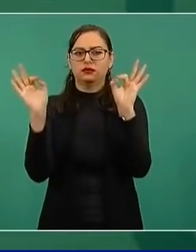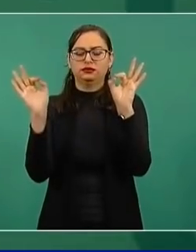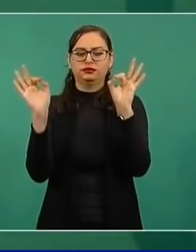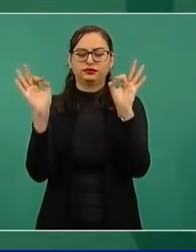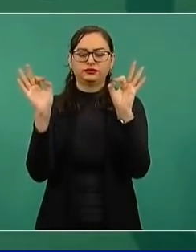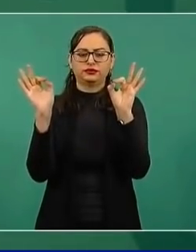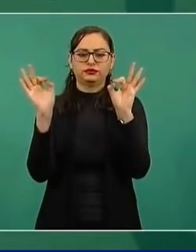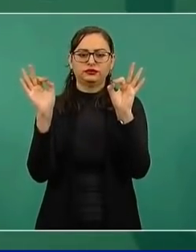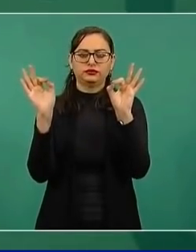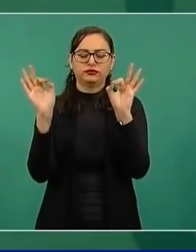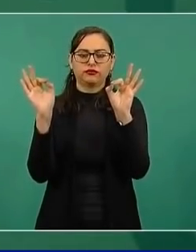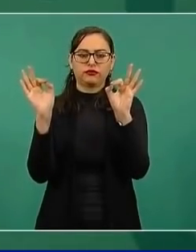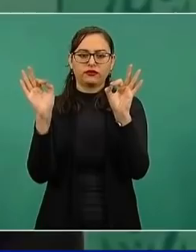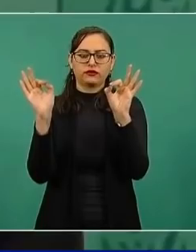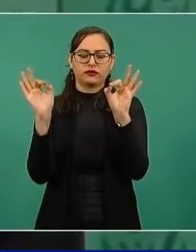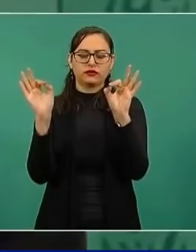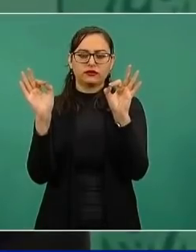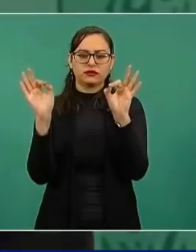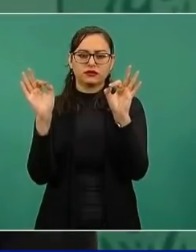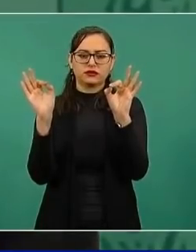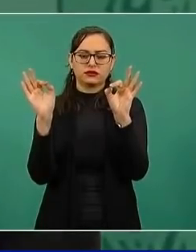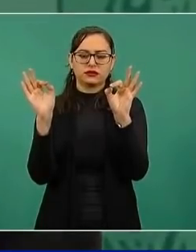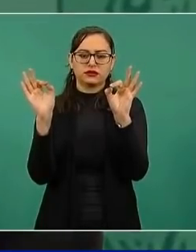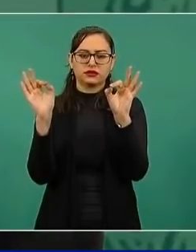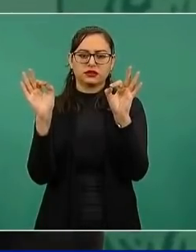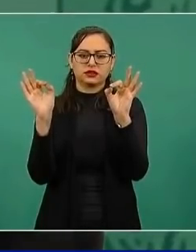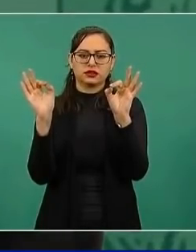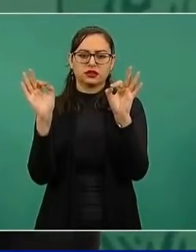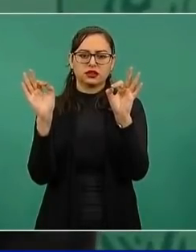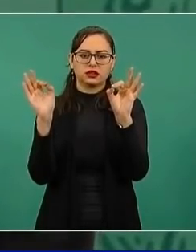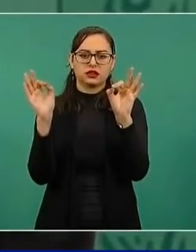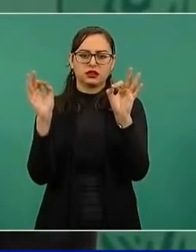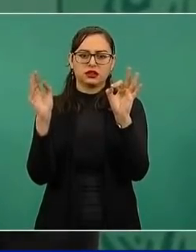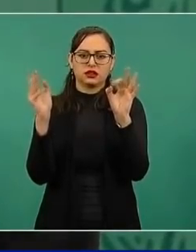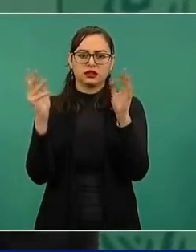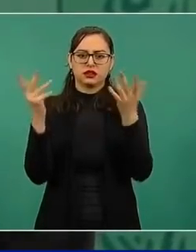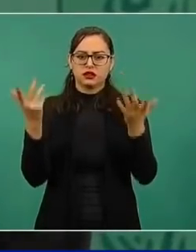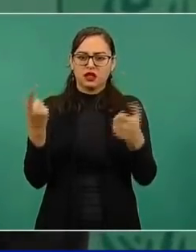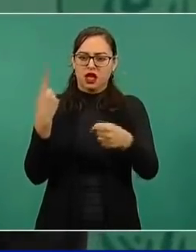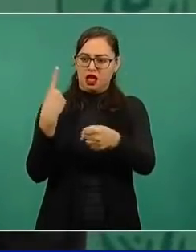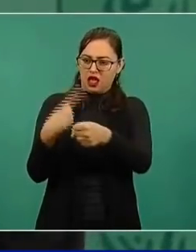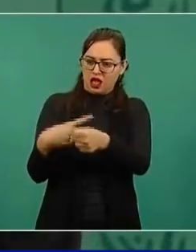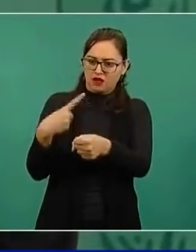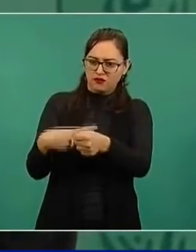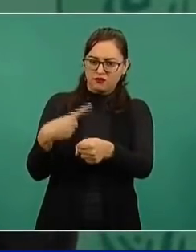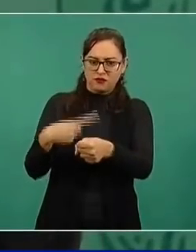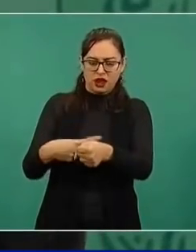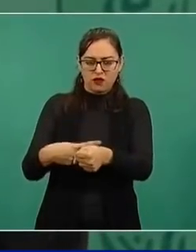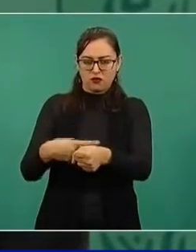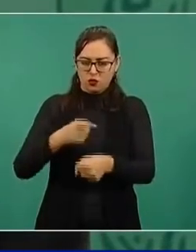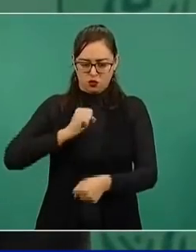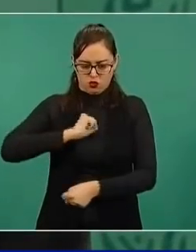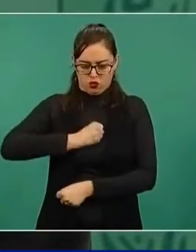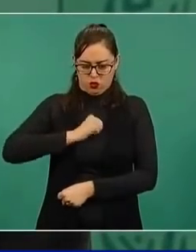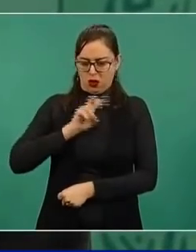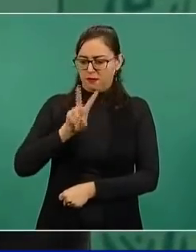del tratamiento de enfermos de SIDA,